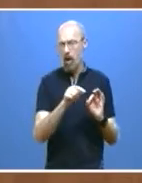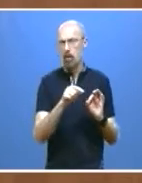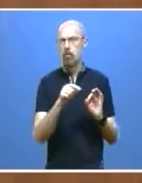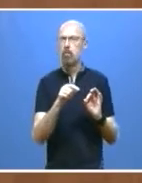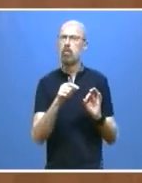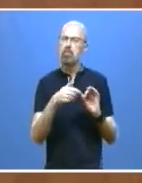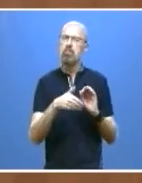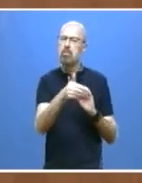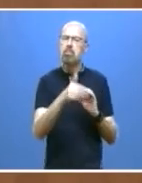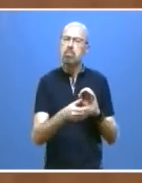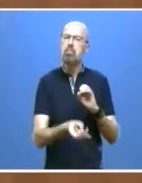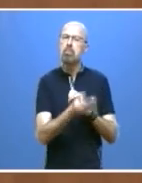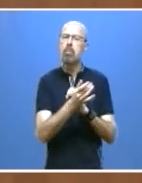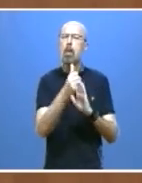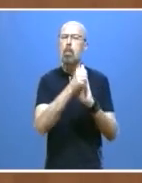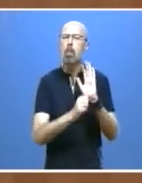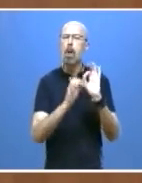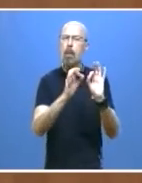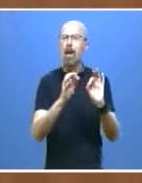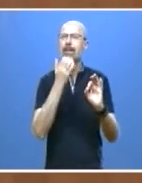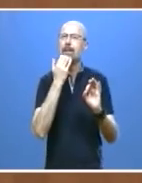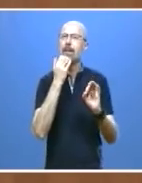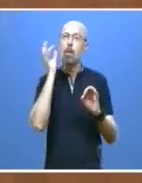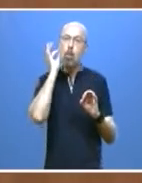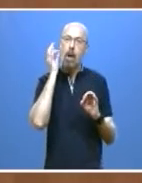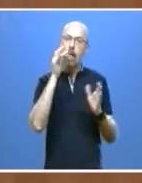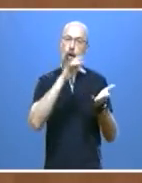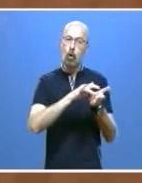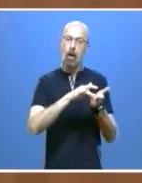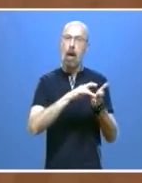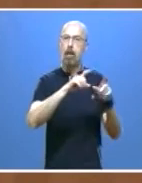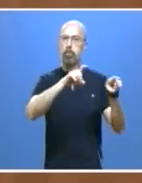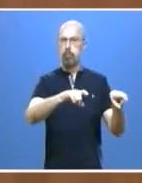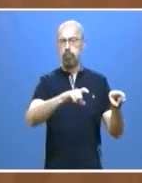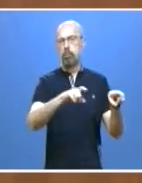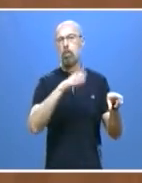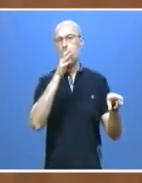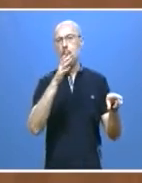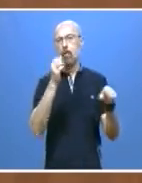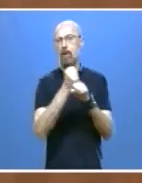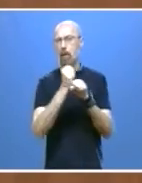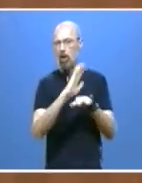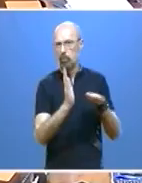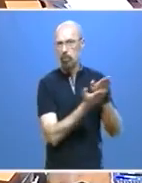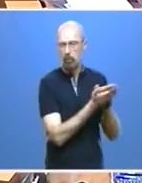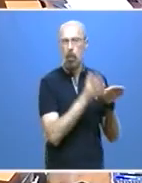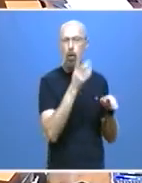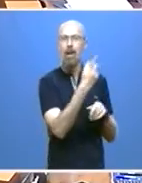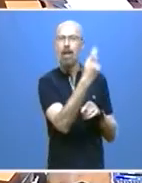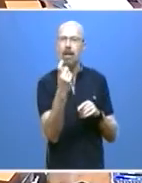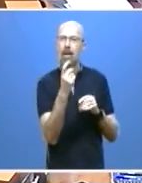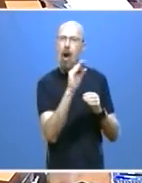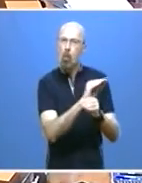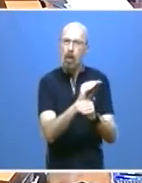al mercado laboral de aquellas mujeres que hicieron un paréntesis por cuidado de mayores o hijas o hijos